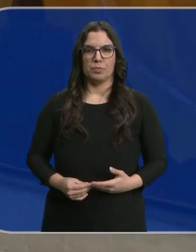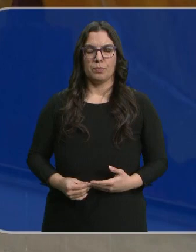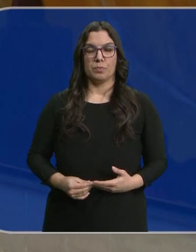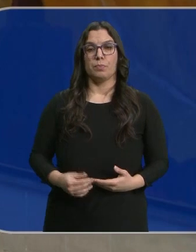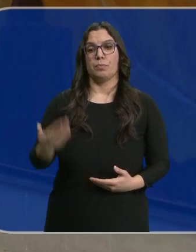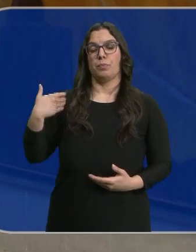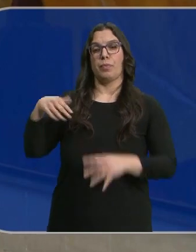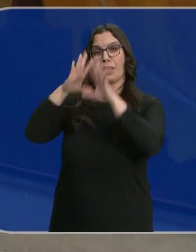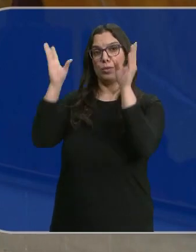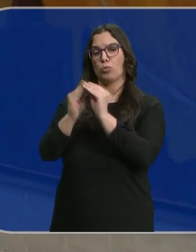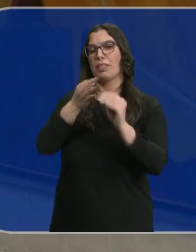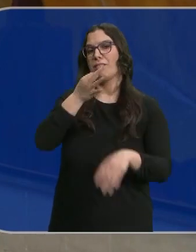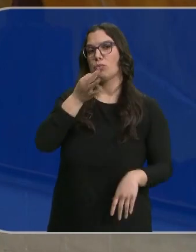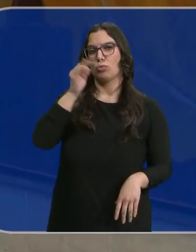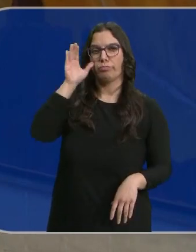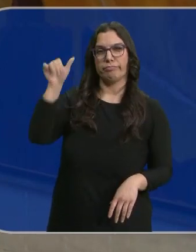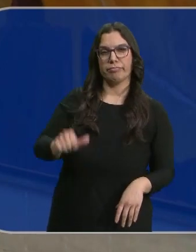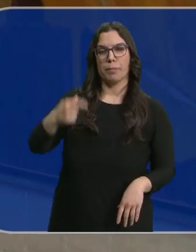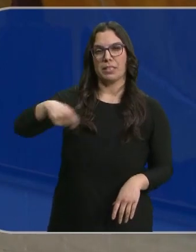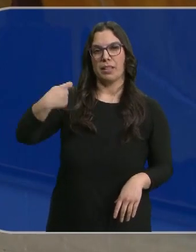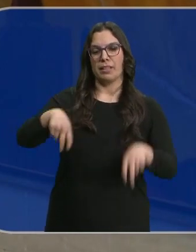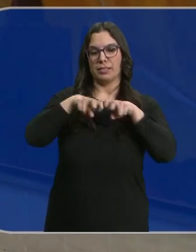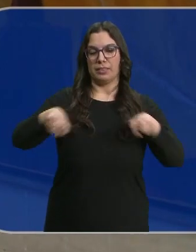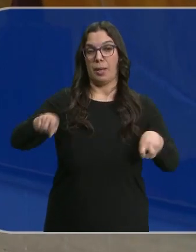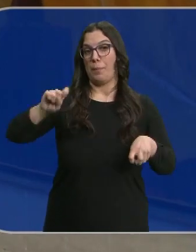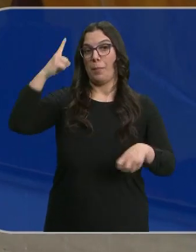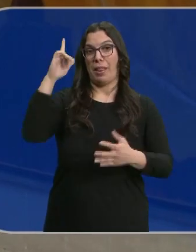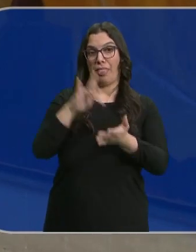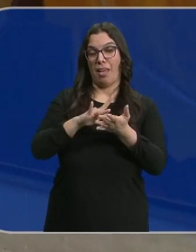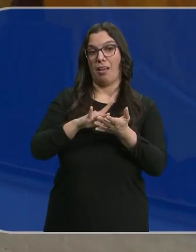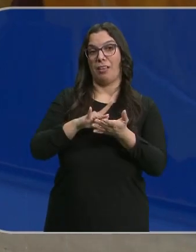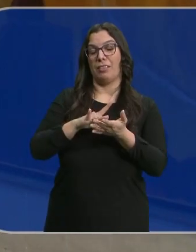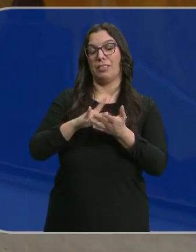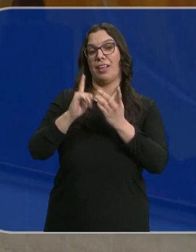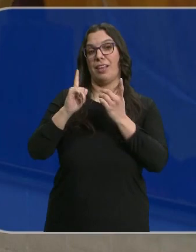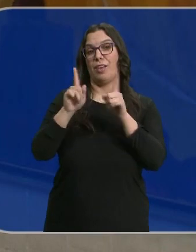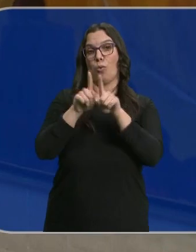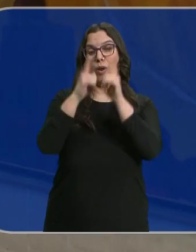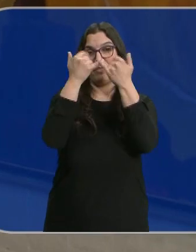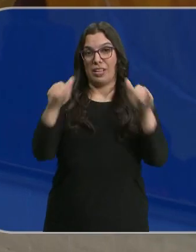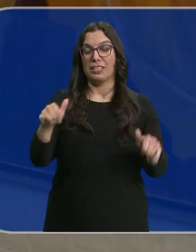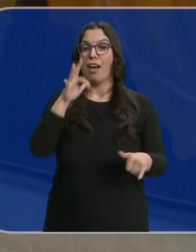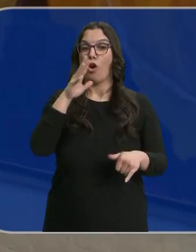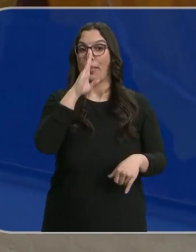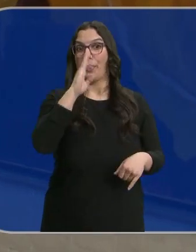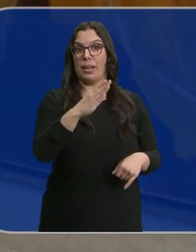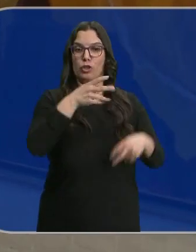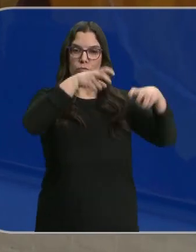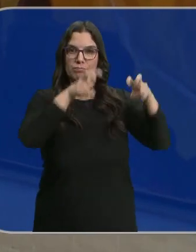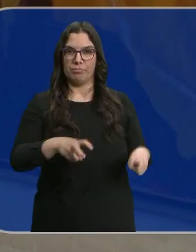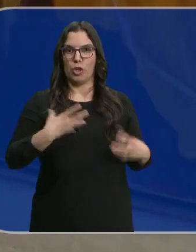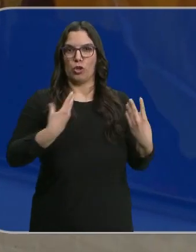Este era el resumen del discurso del presidente de las Cortes en su primer día del Estatuto. Un Carlos Poyán que ya nos acompaña en directo en este